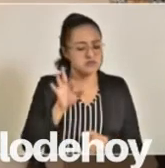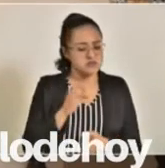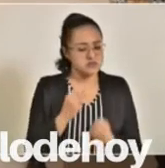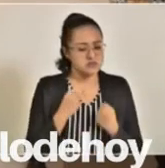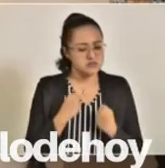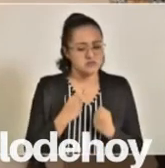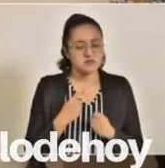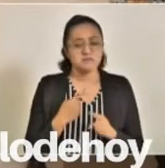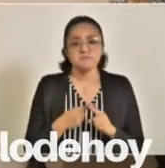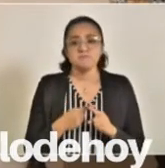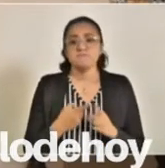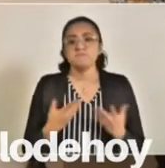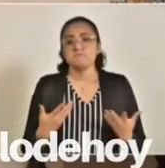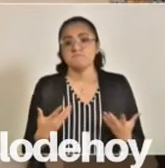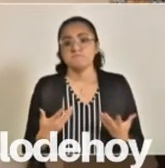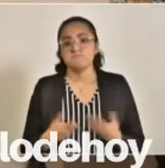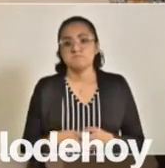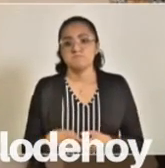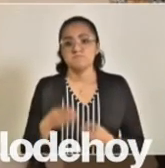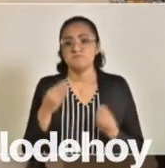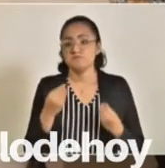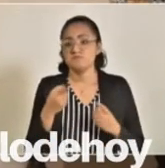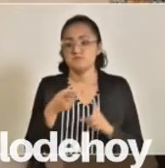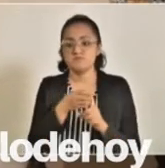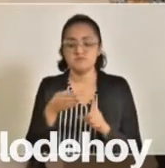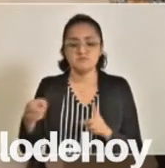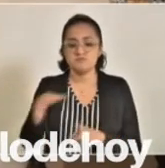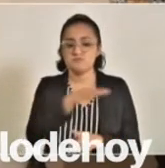por muchas organizaciones.